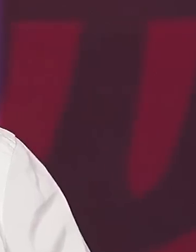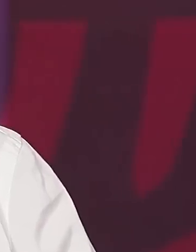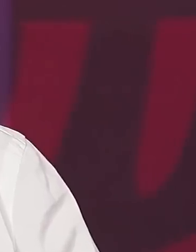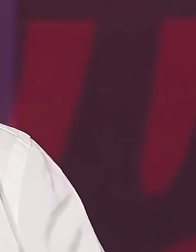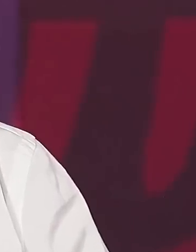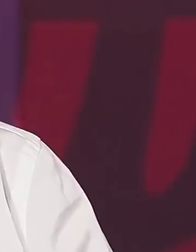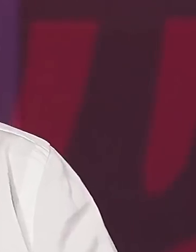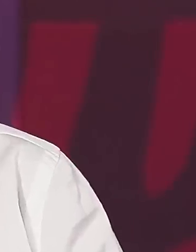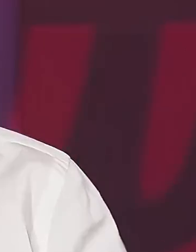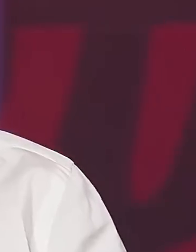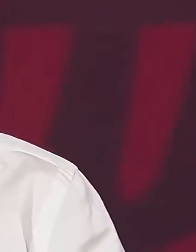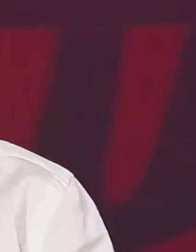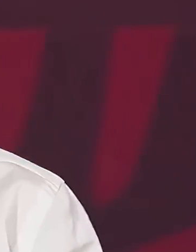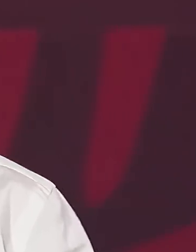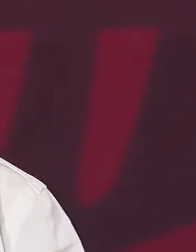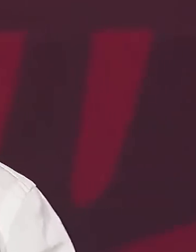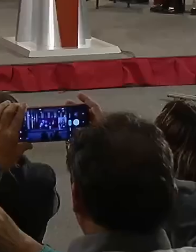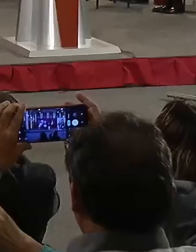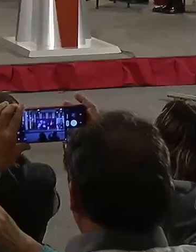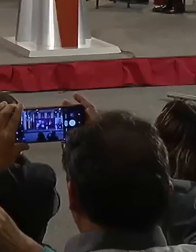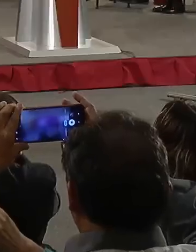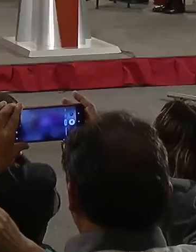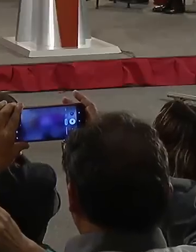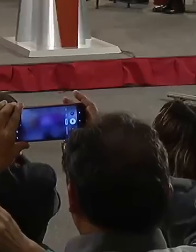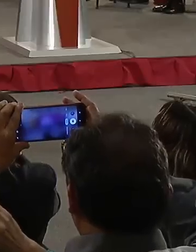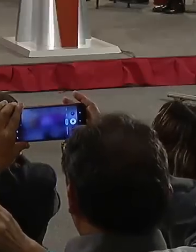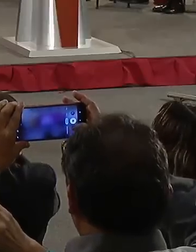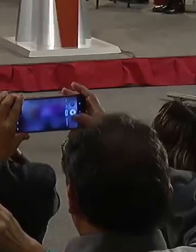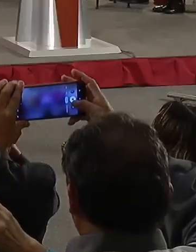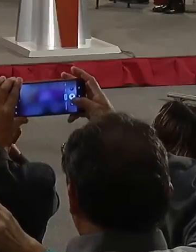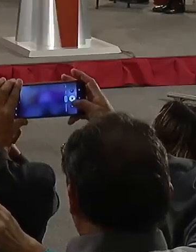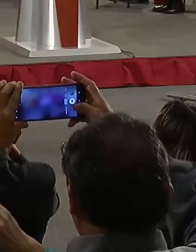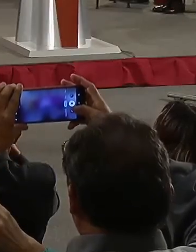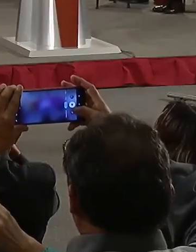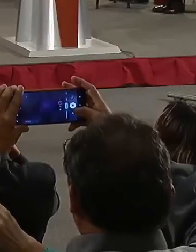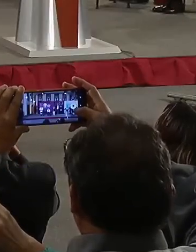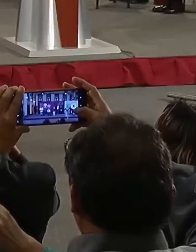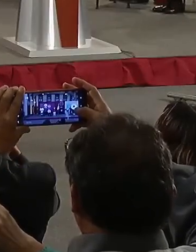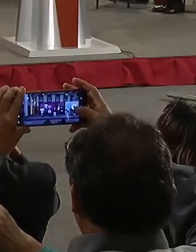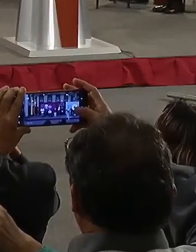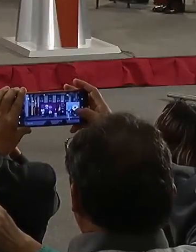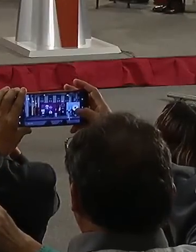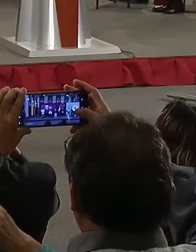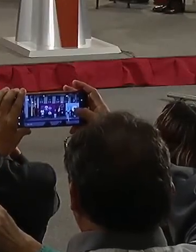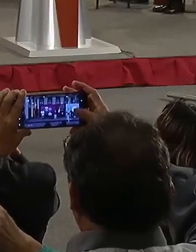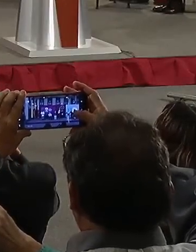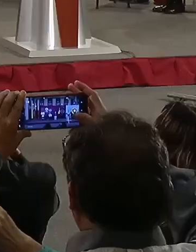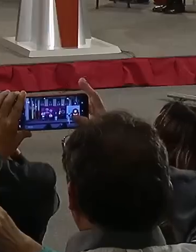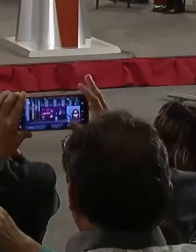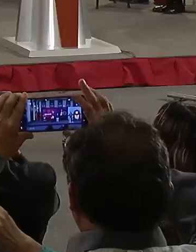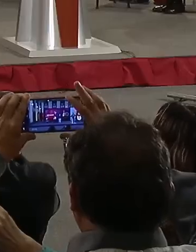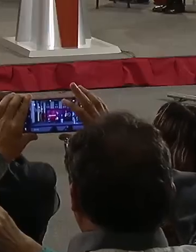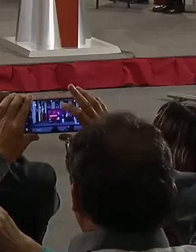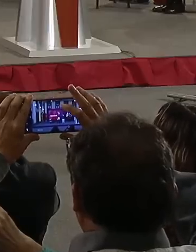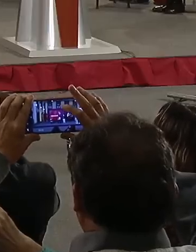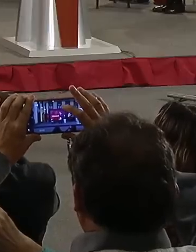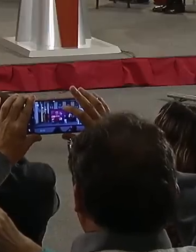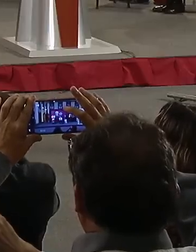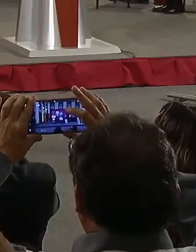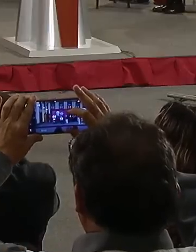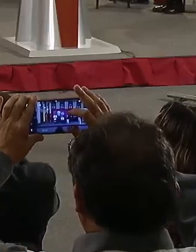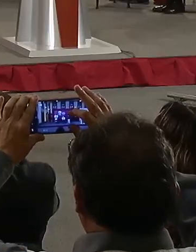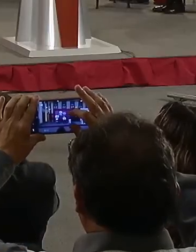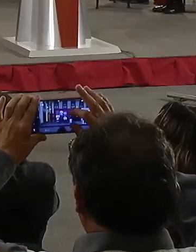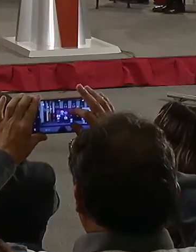Muy bien, la vacuna de influenza, ¿se puede hacer simultáneamente con COVID? Señor